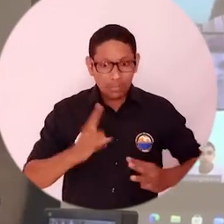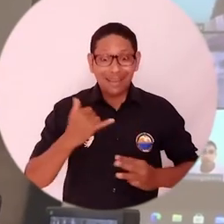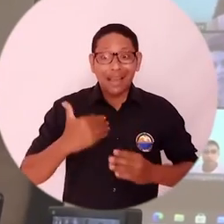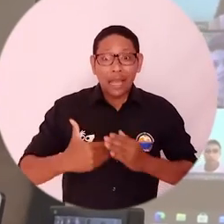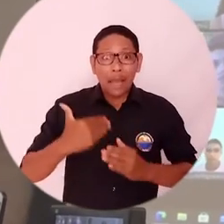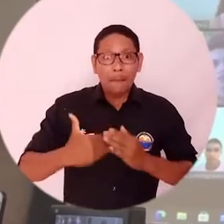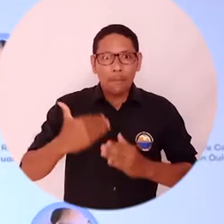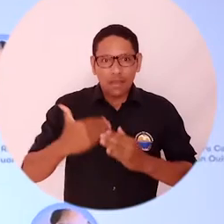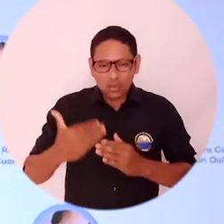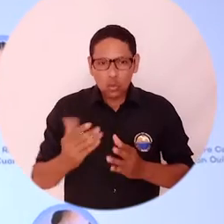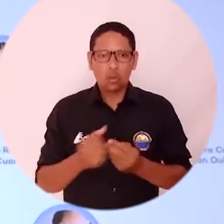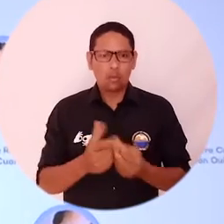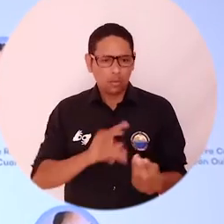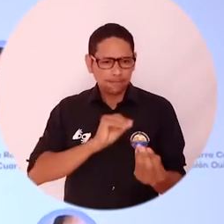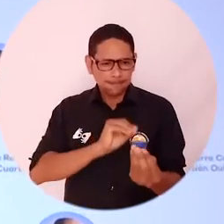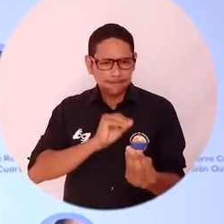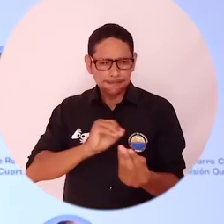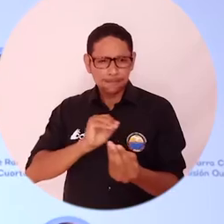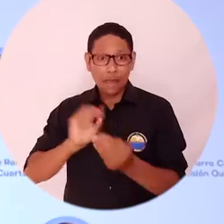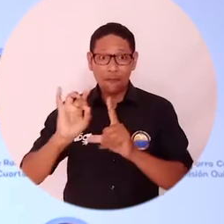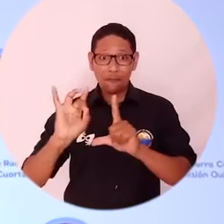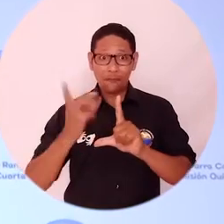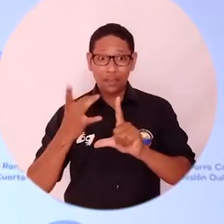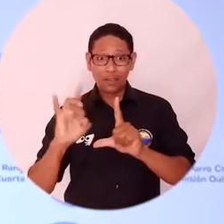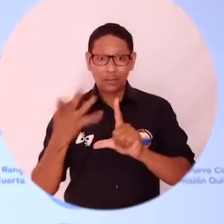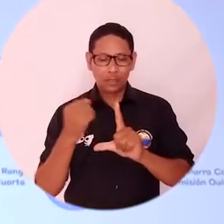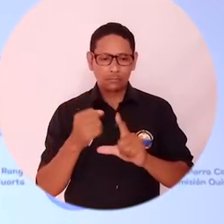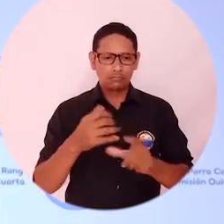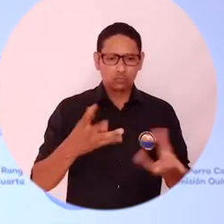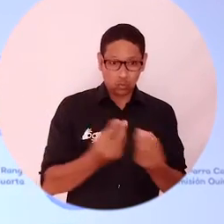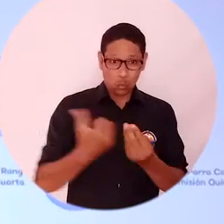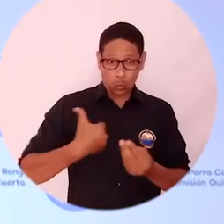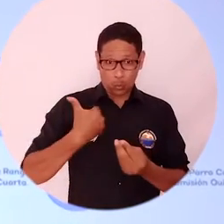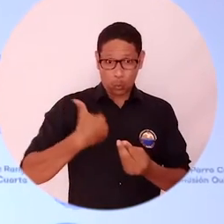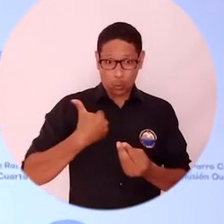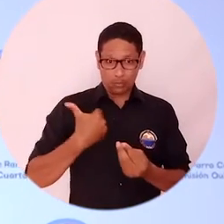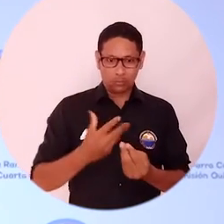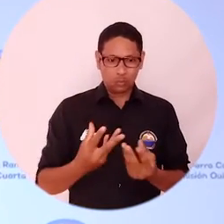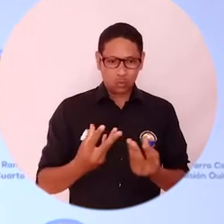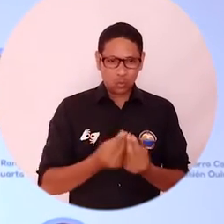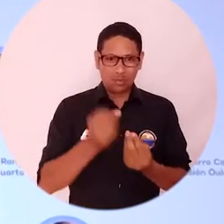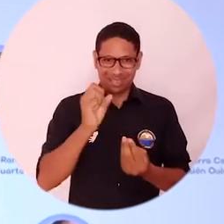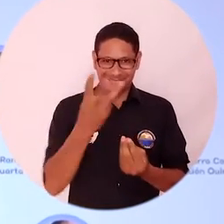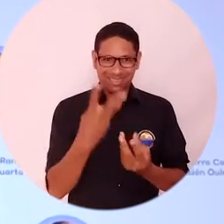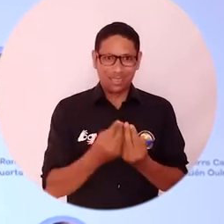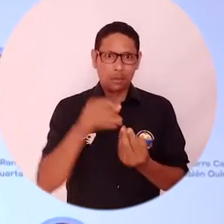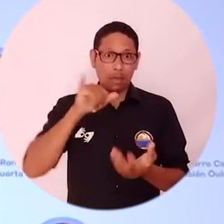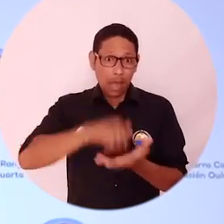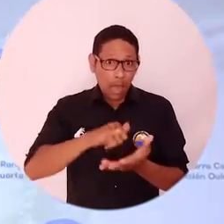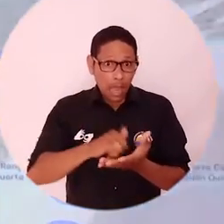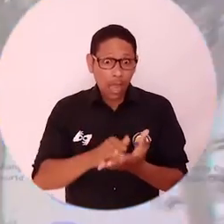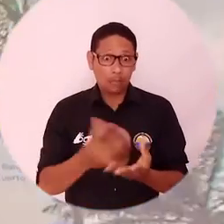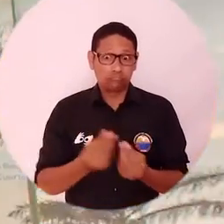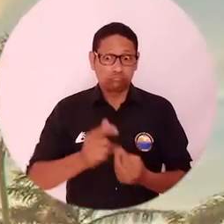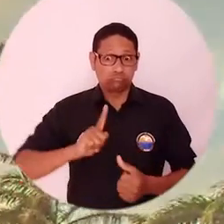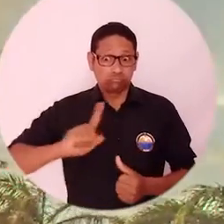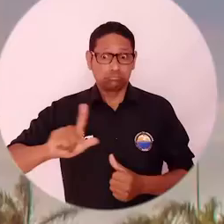capacitaciones virtuales para los jóvenes que conforman la tercera cohorte de este organismo de liderazgo en la Alma Mater.